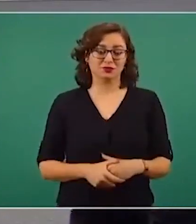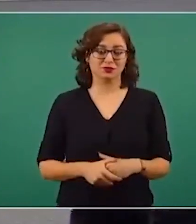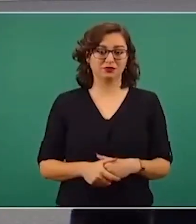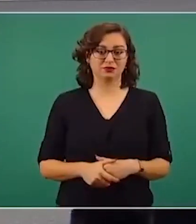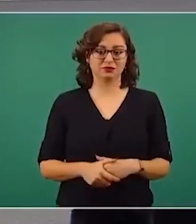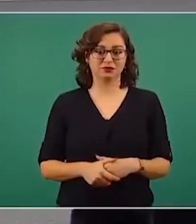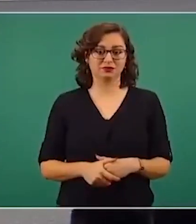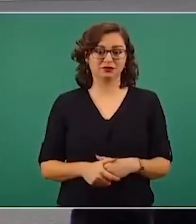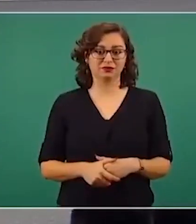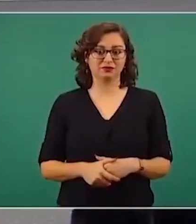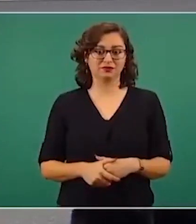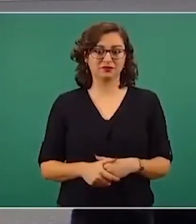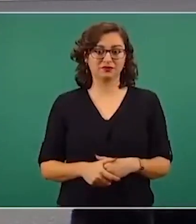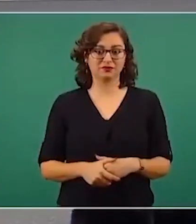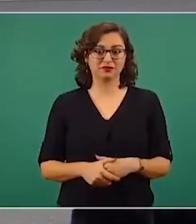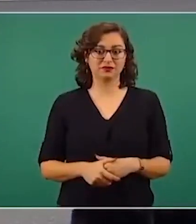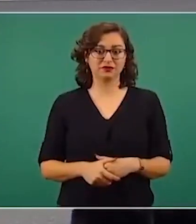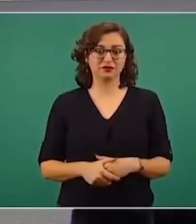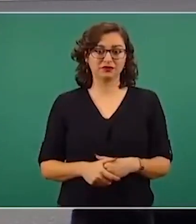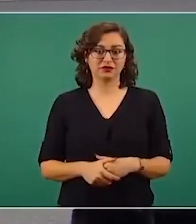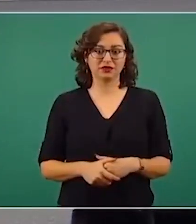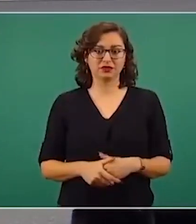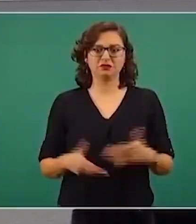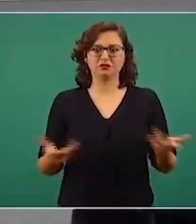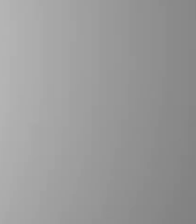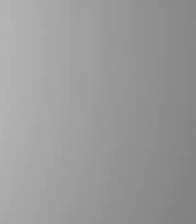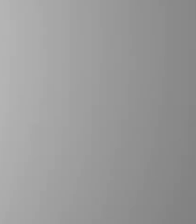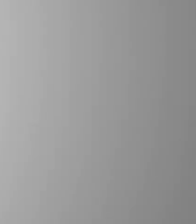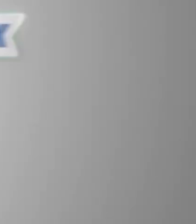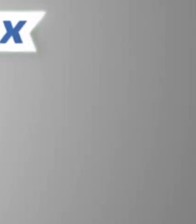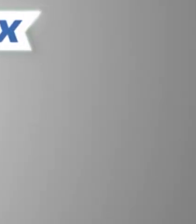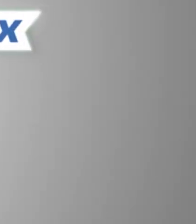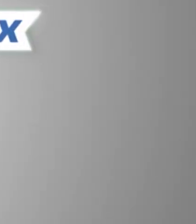aunque se trate de una causa muy justa, no debe de utilizarse a los niños.